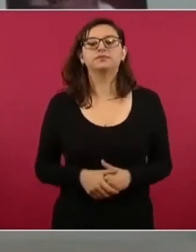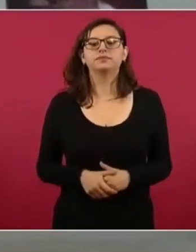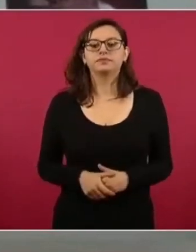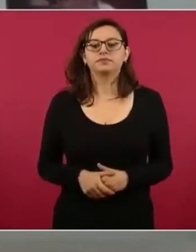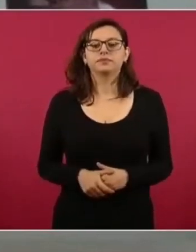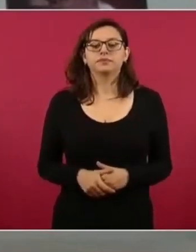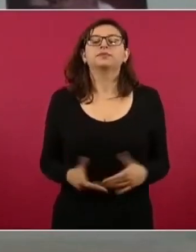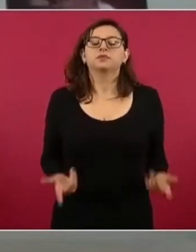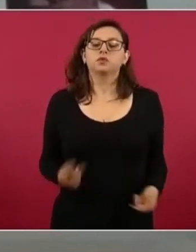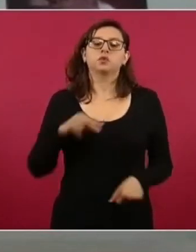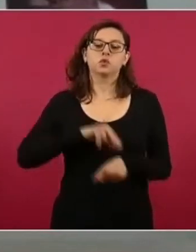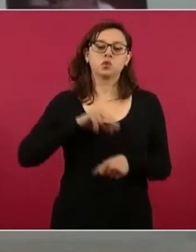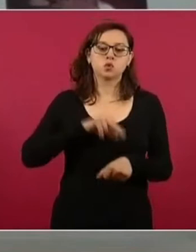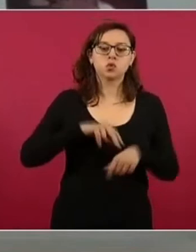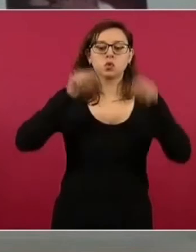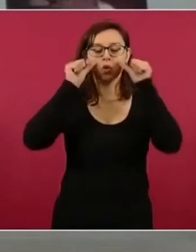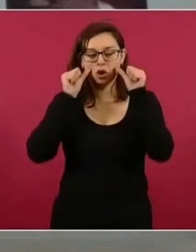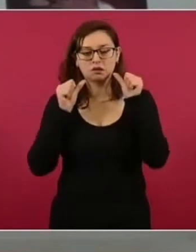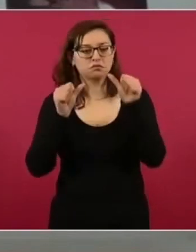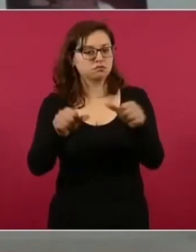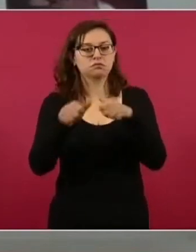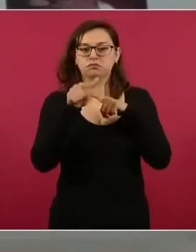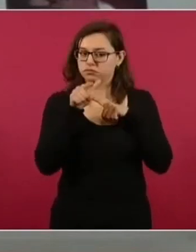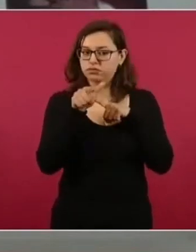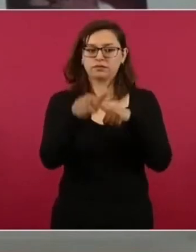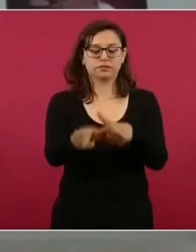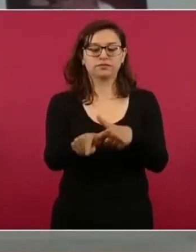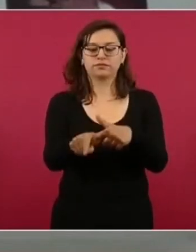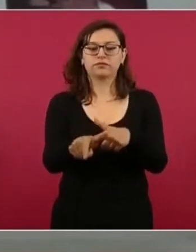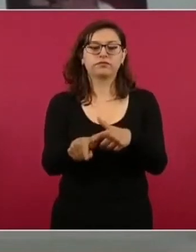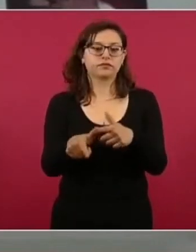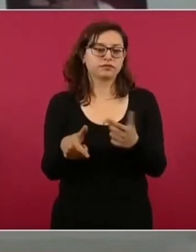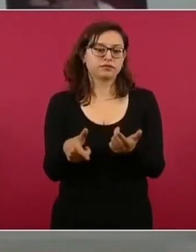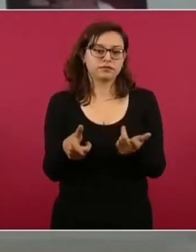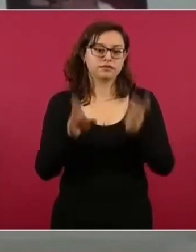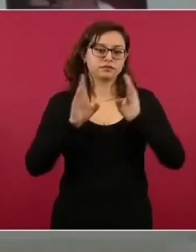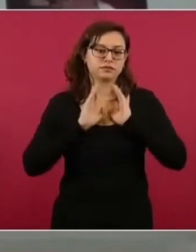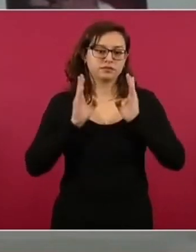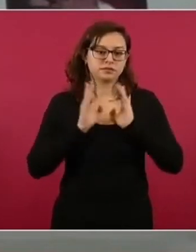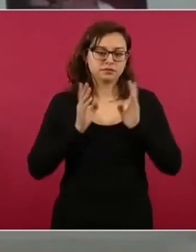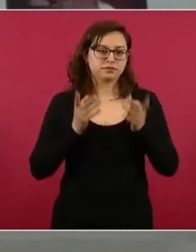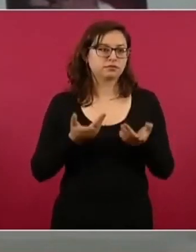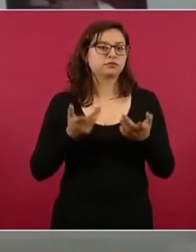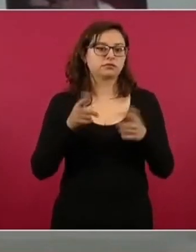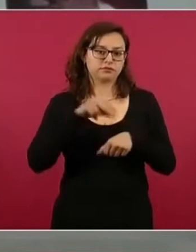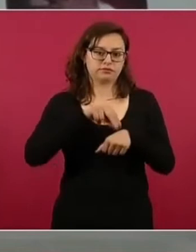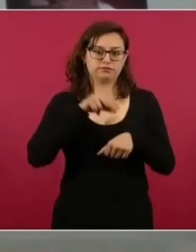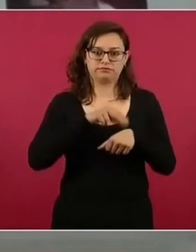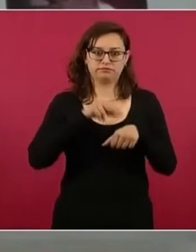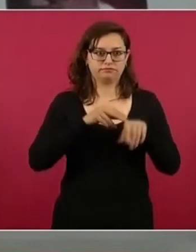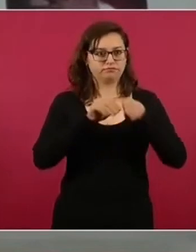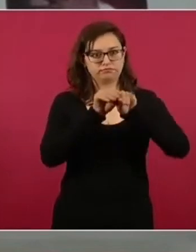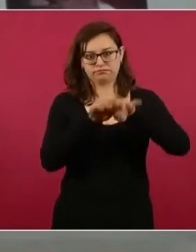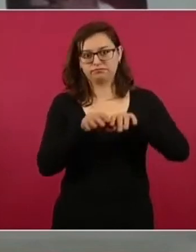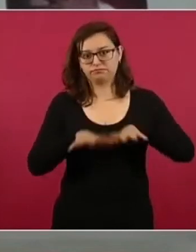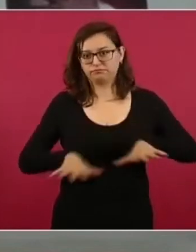Consultas médicas se siguen proporcionando por el personal médico distribuido. Y como